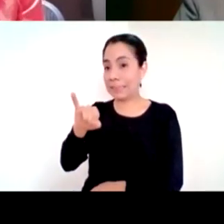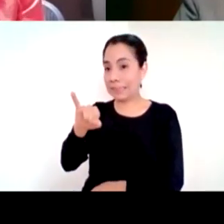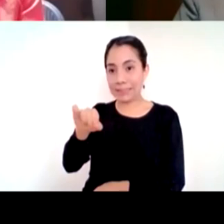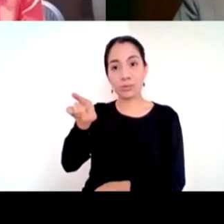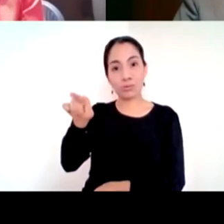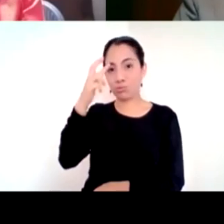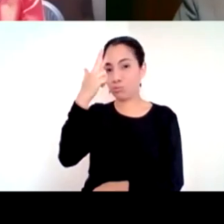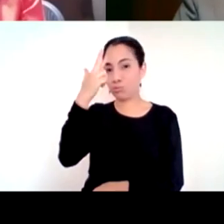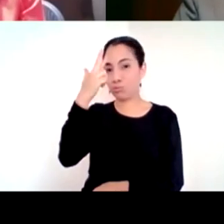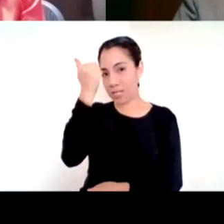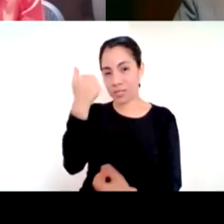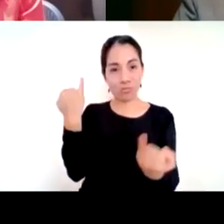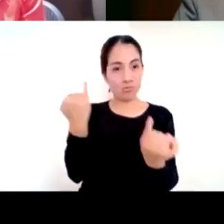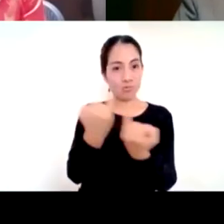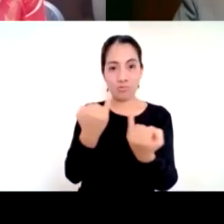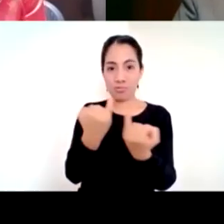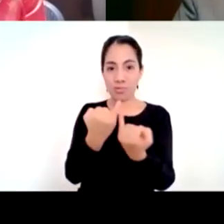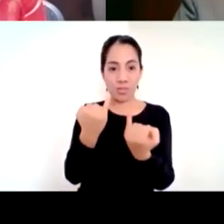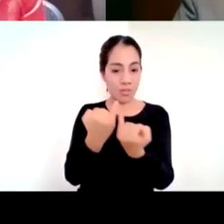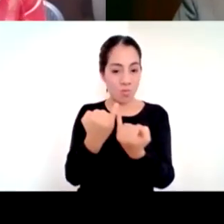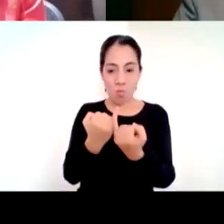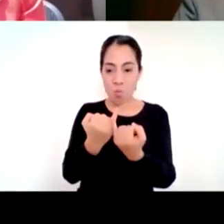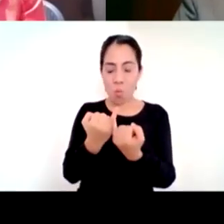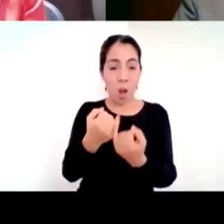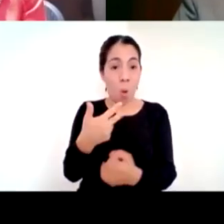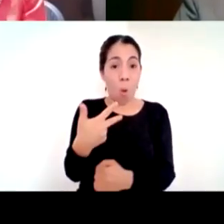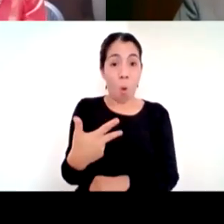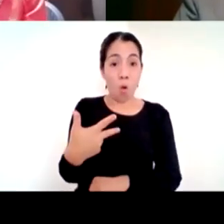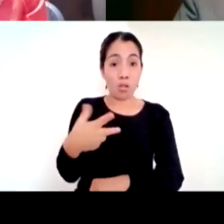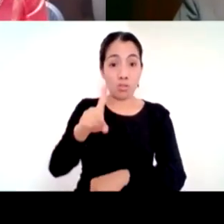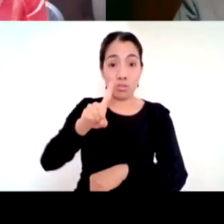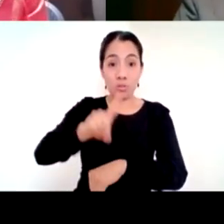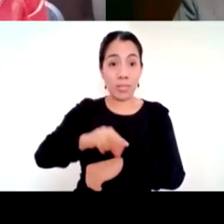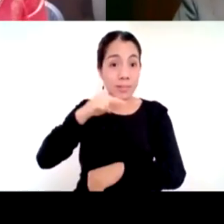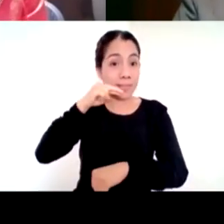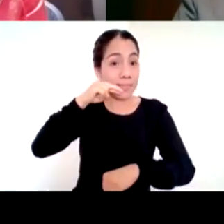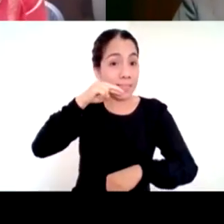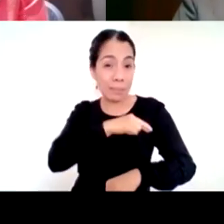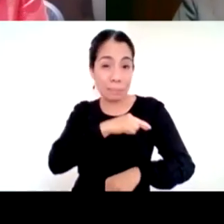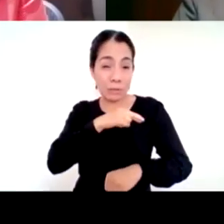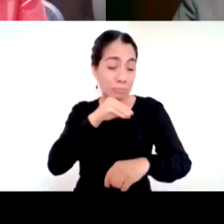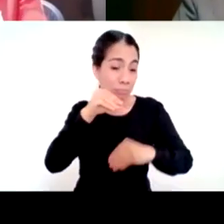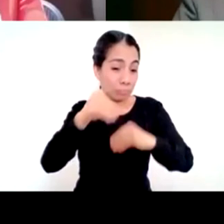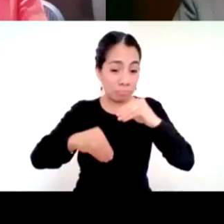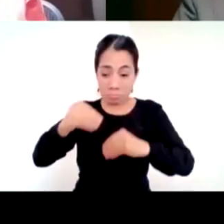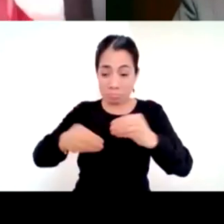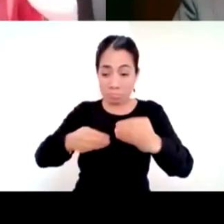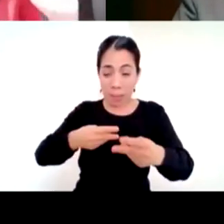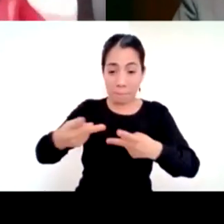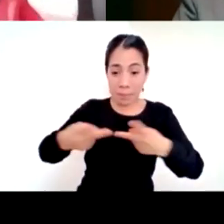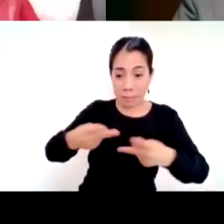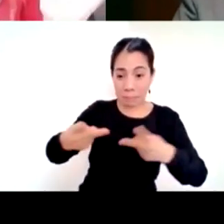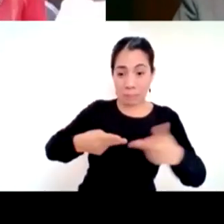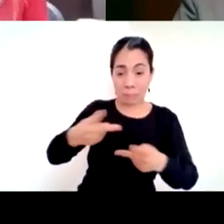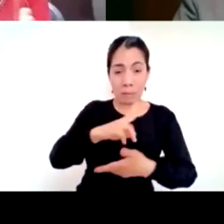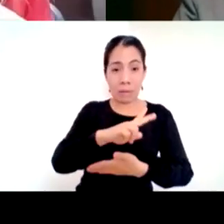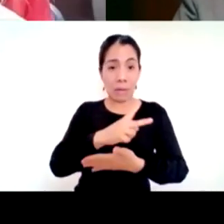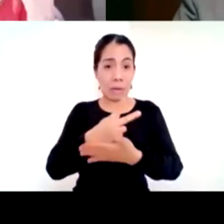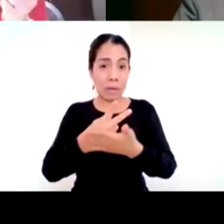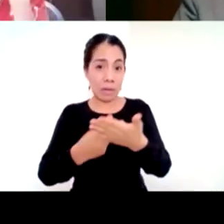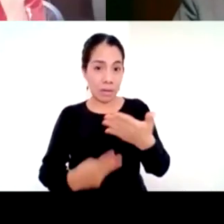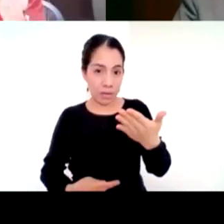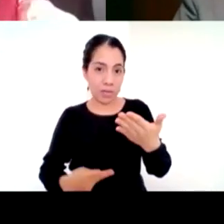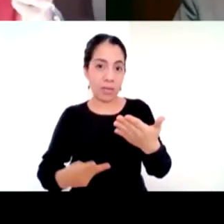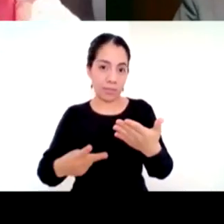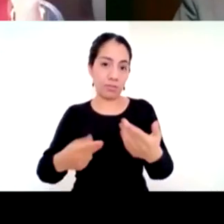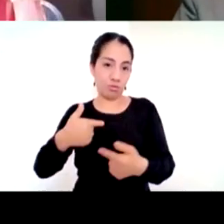y haciéndolo además todos juntos sin distingo de partidos que de hecho este panel yo sé que soy la única que aquí es periodista y por